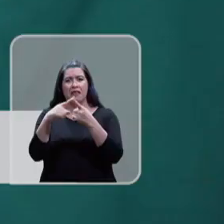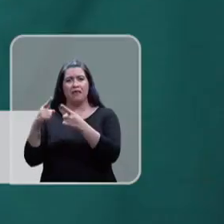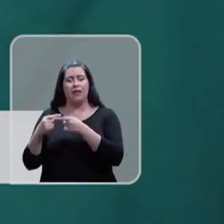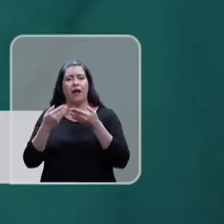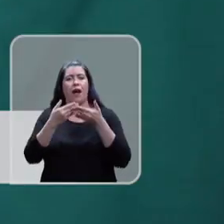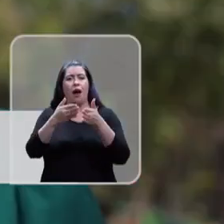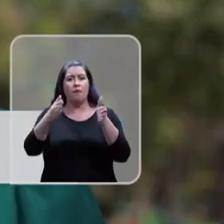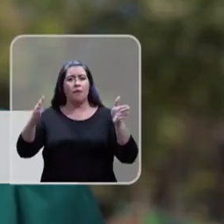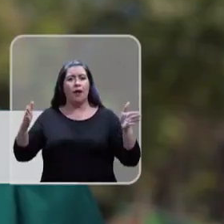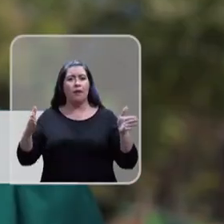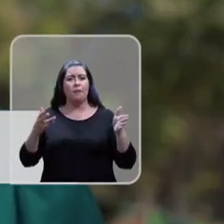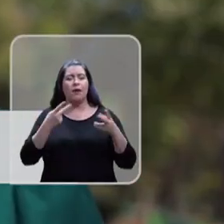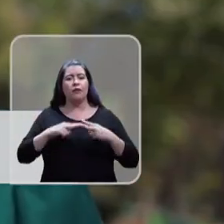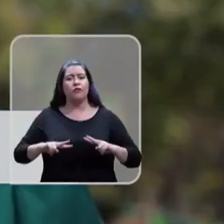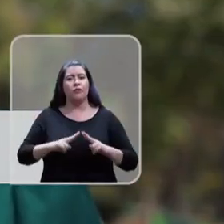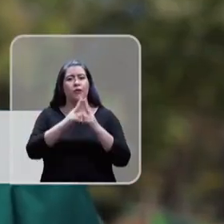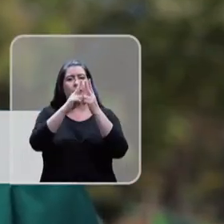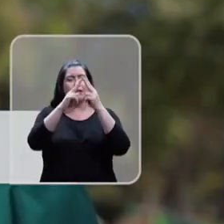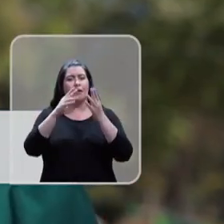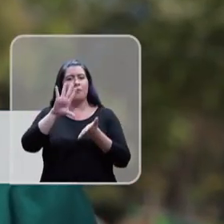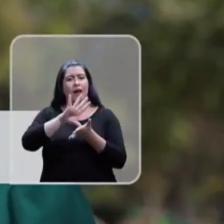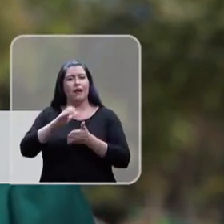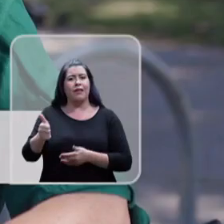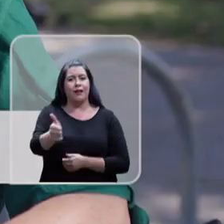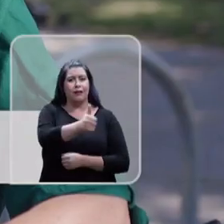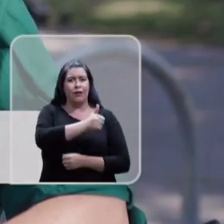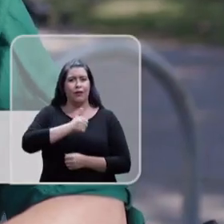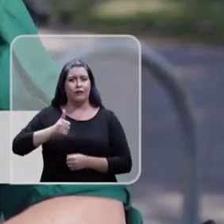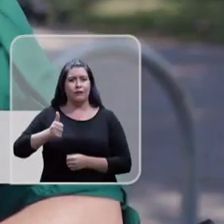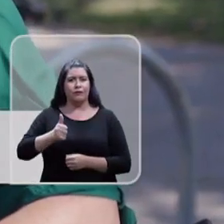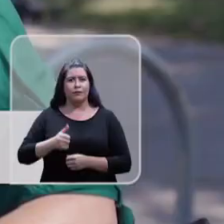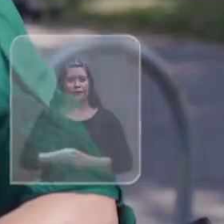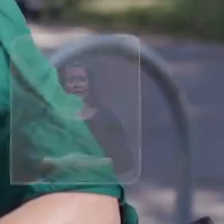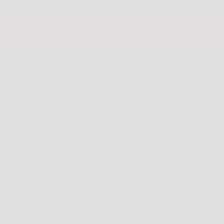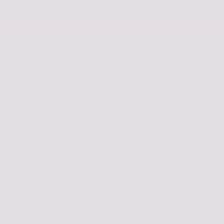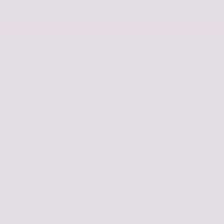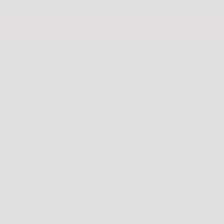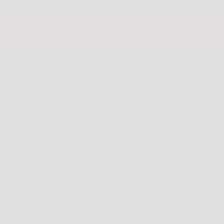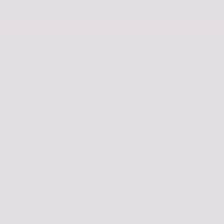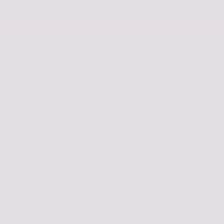constitución, diversa y amplia, para construir juntos el país de todos.